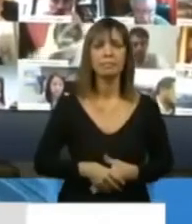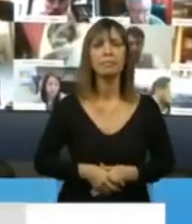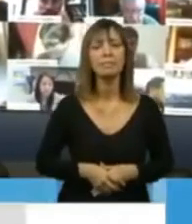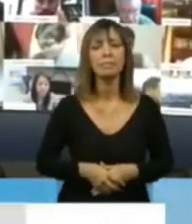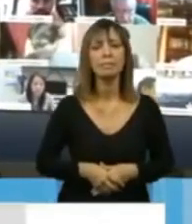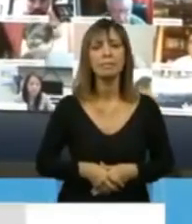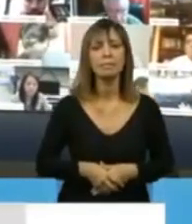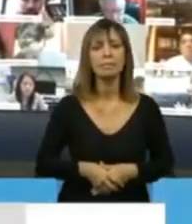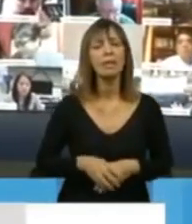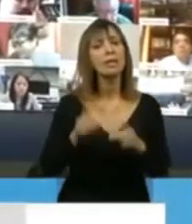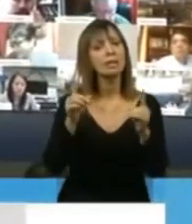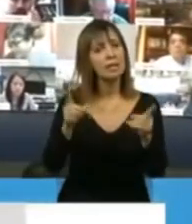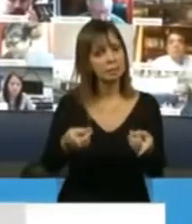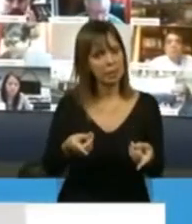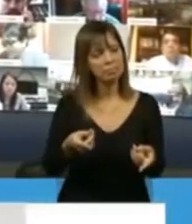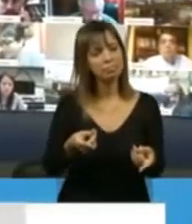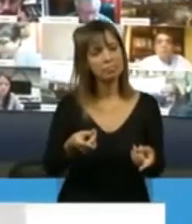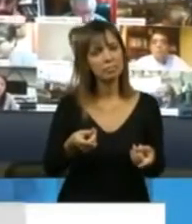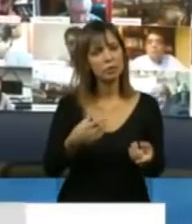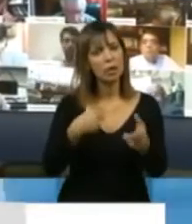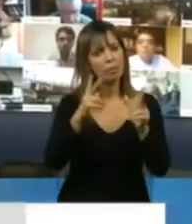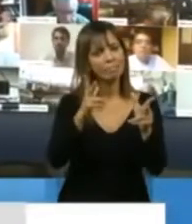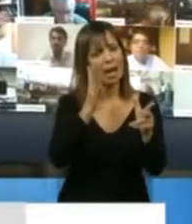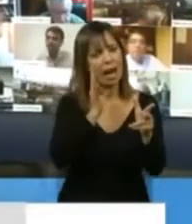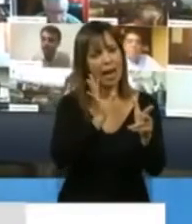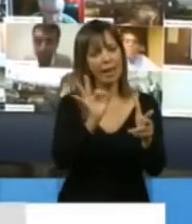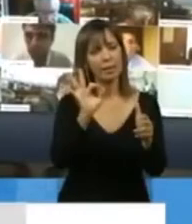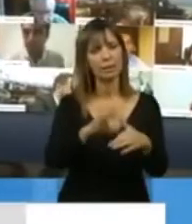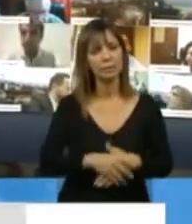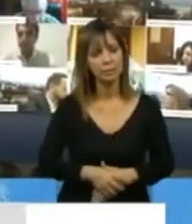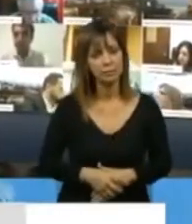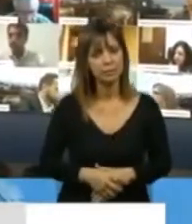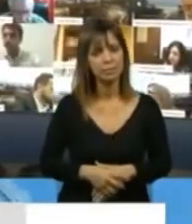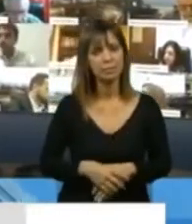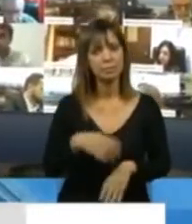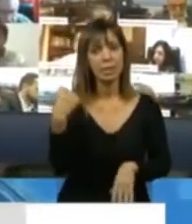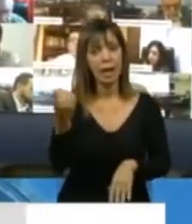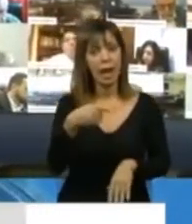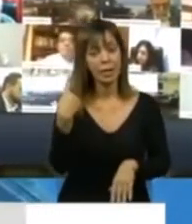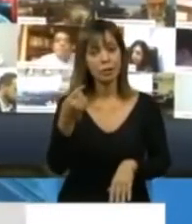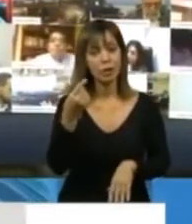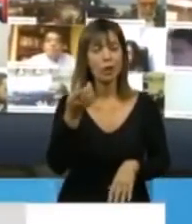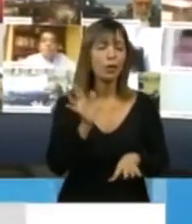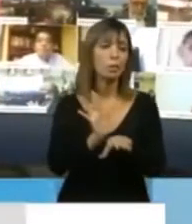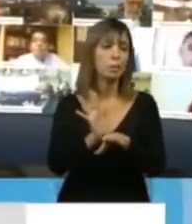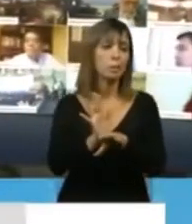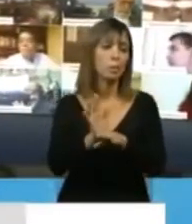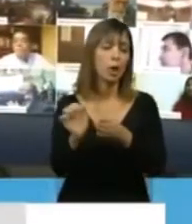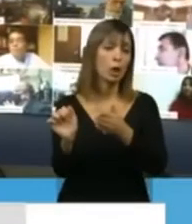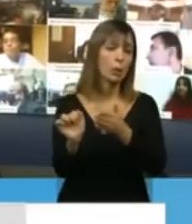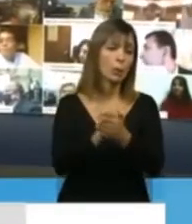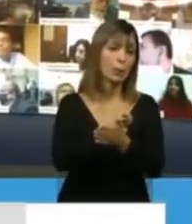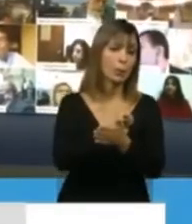Quiero también manifestar una cuestión. A nosotros nos han formateado y nos han